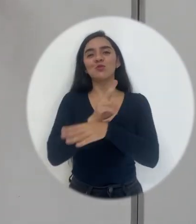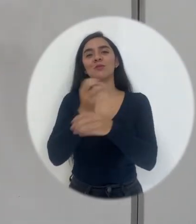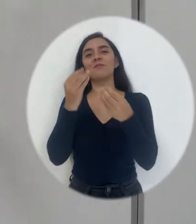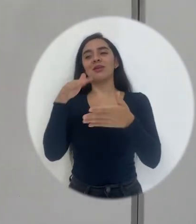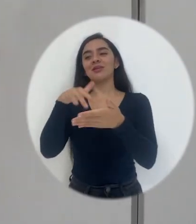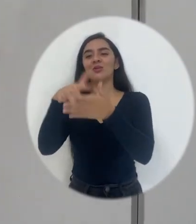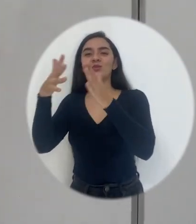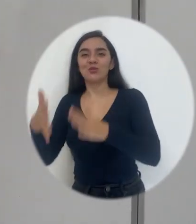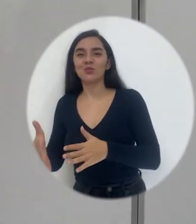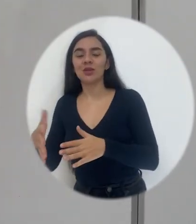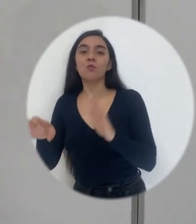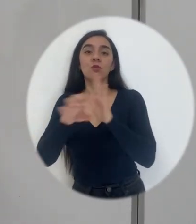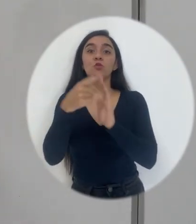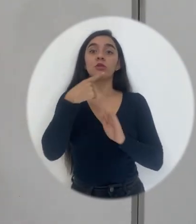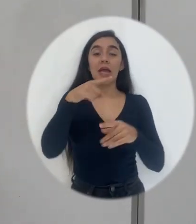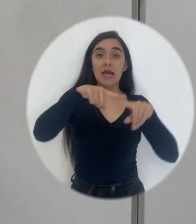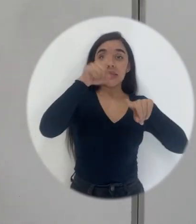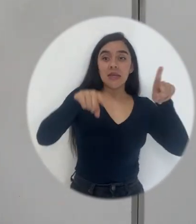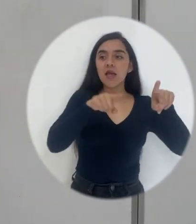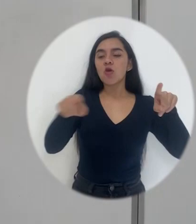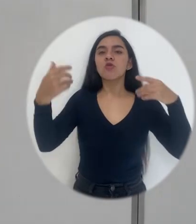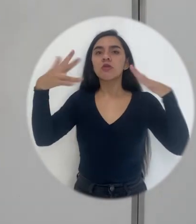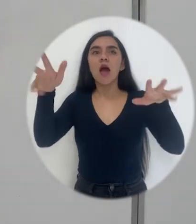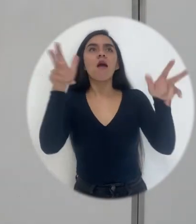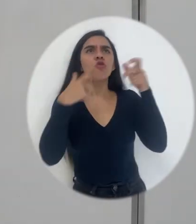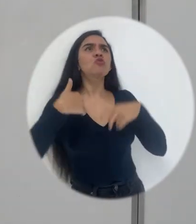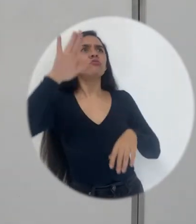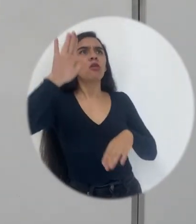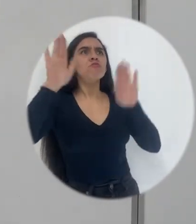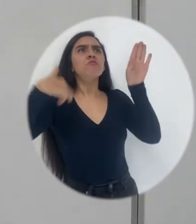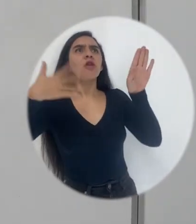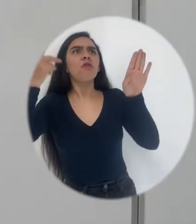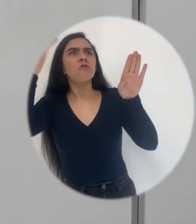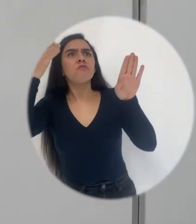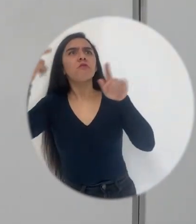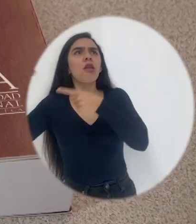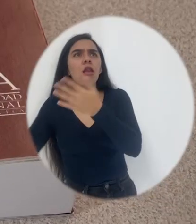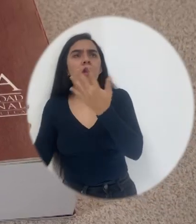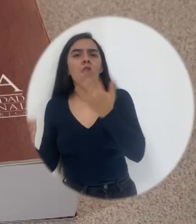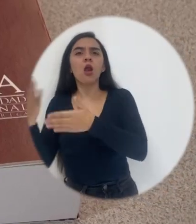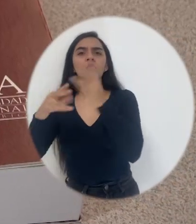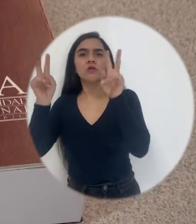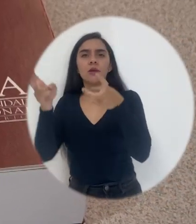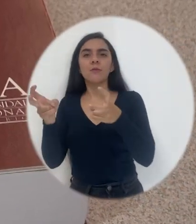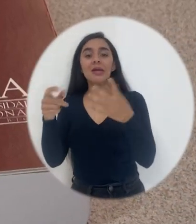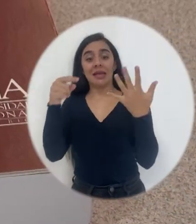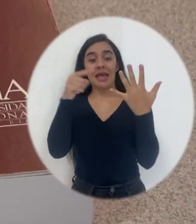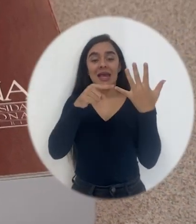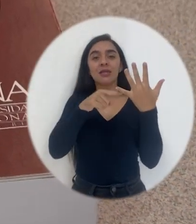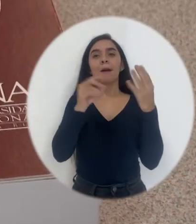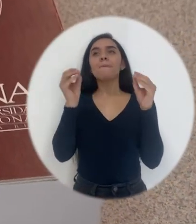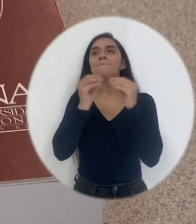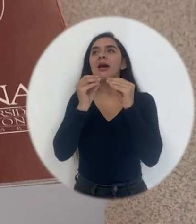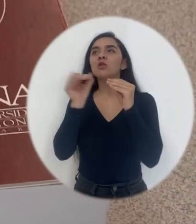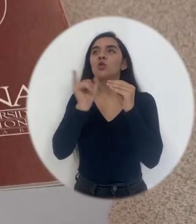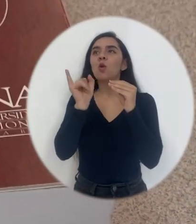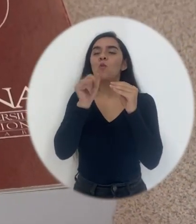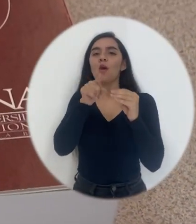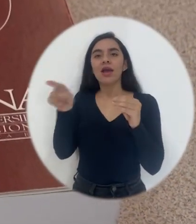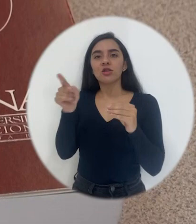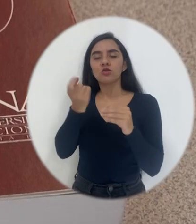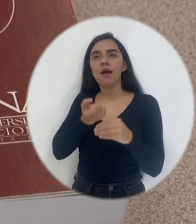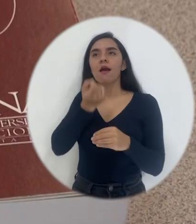digamos, más en la vida de los estudiantes. Uno puede empezar a hablar de estadística y ellos ya han escuchado cosas, entonces es como unos temas que ellos encuentran más sentido.